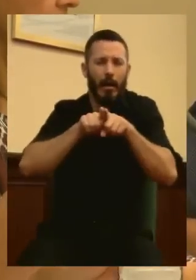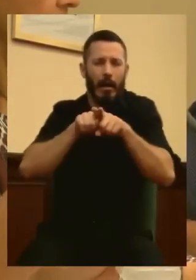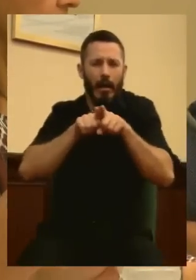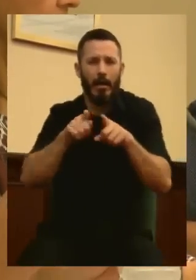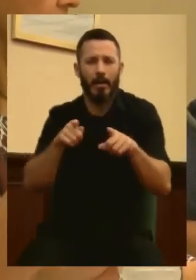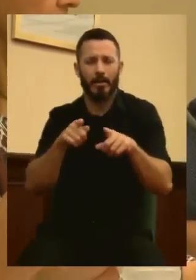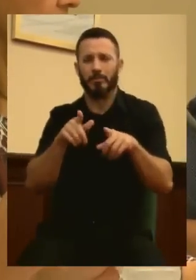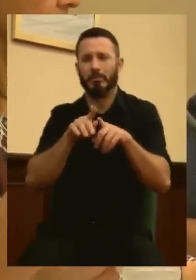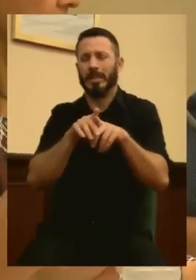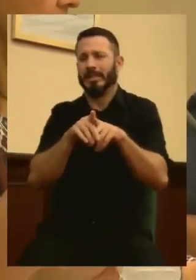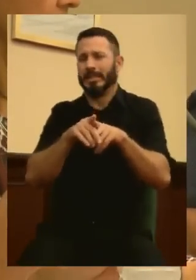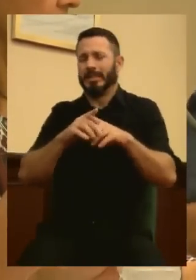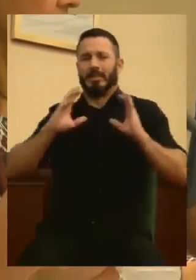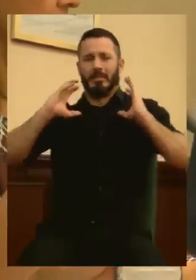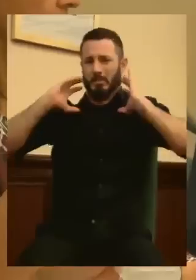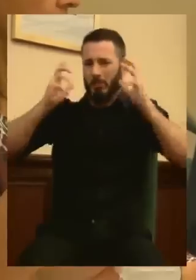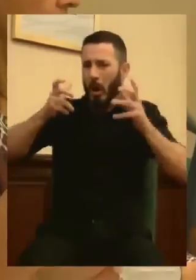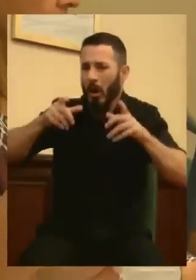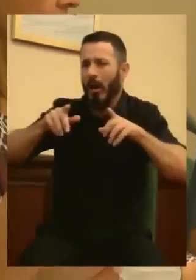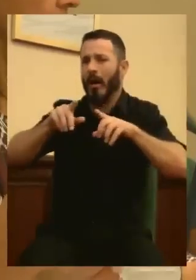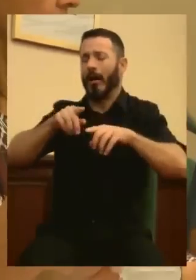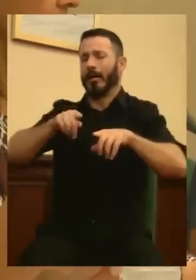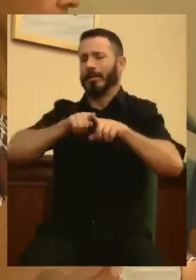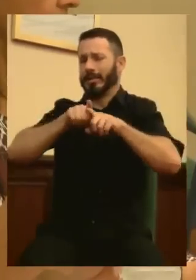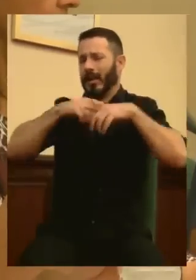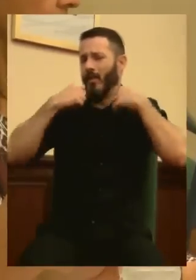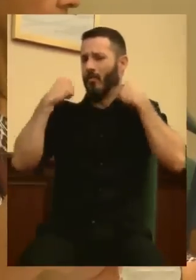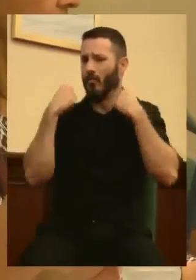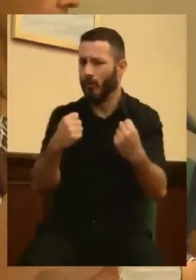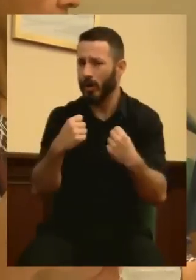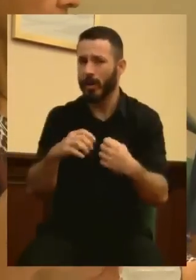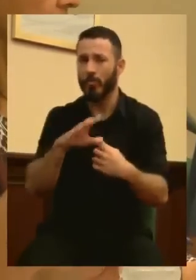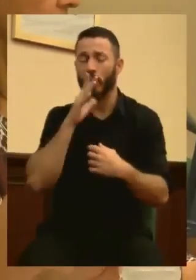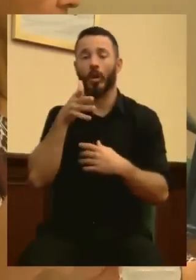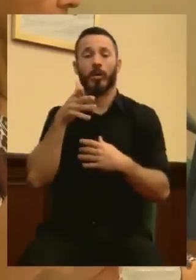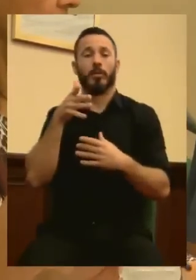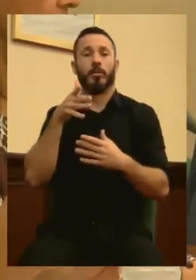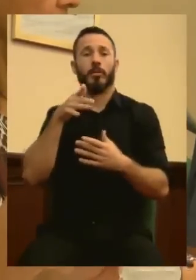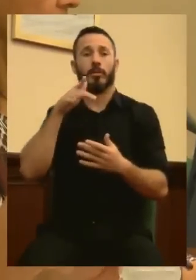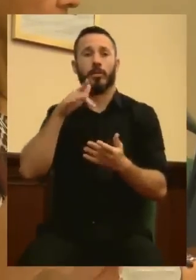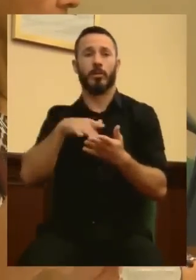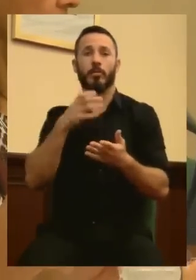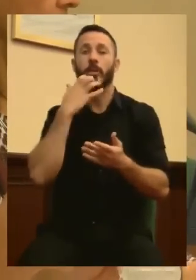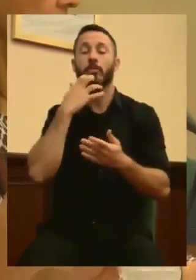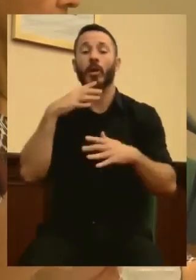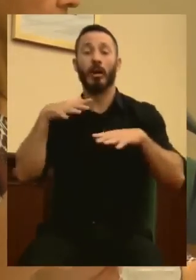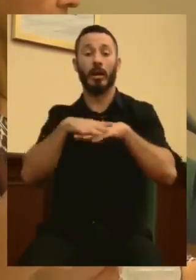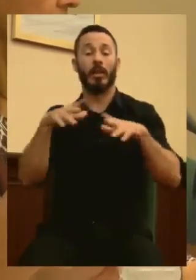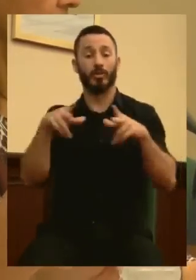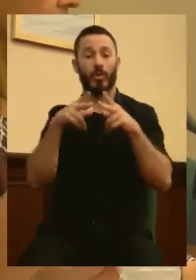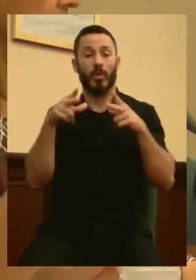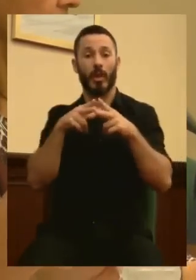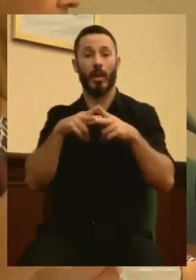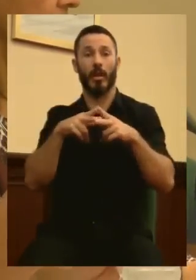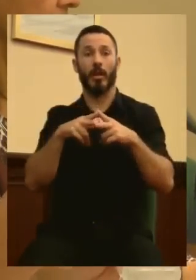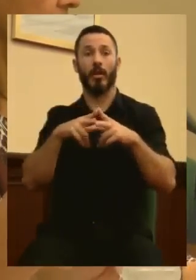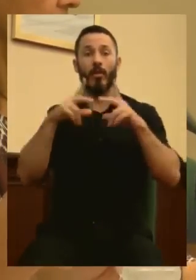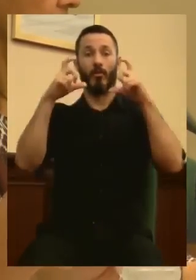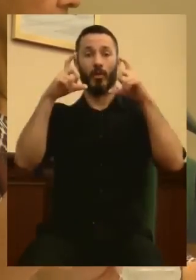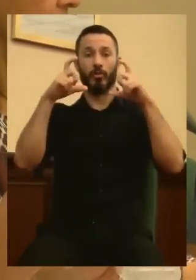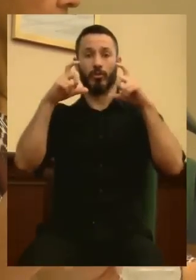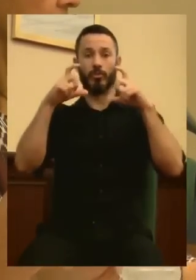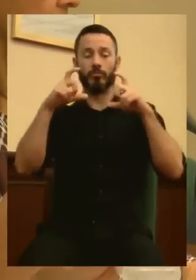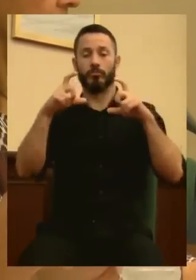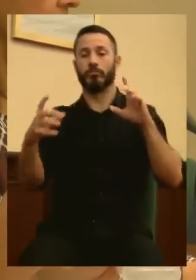sumamente agresiva. Porque sí que hay violentos en esta ciudad, por ejemplo, los que cuelgan fotos en las redes sociales con una bala